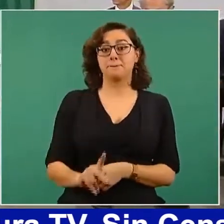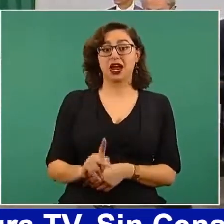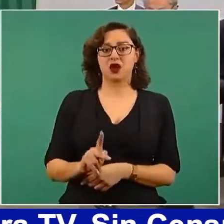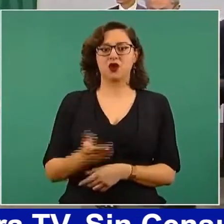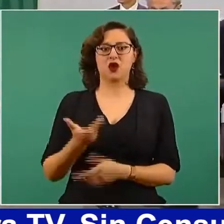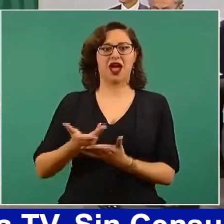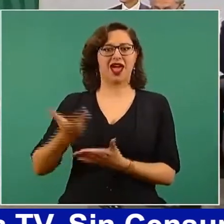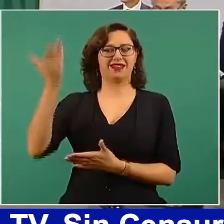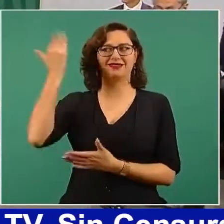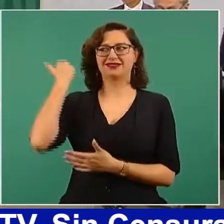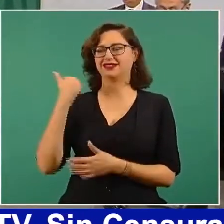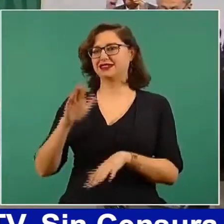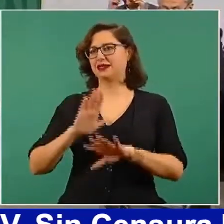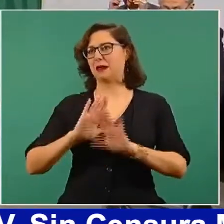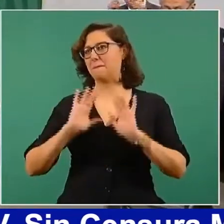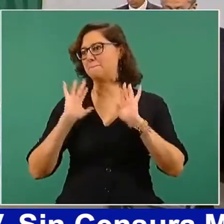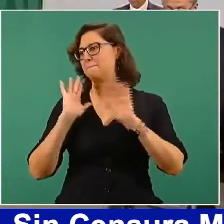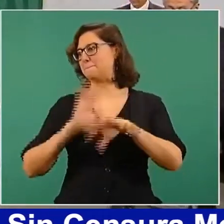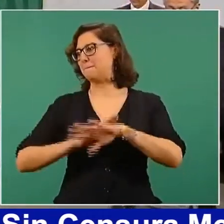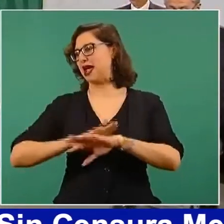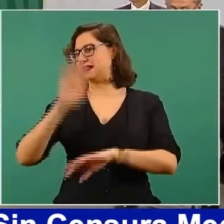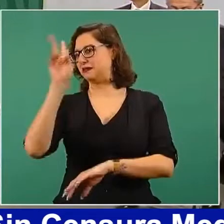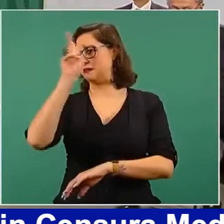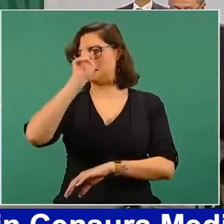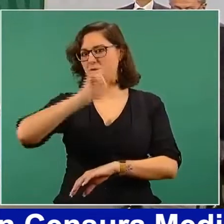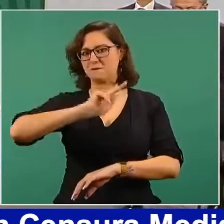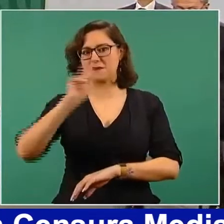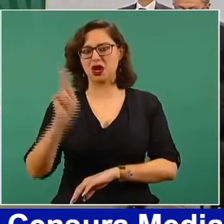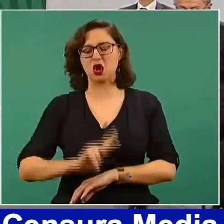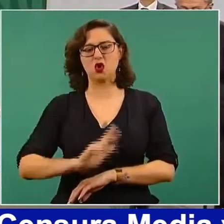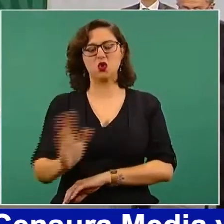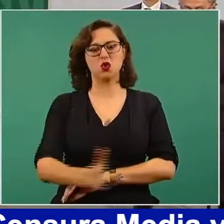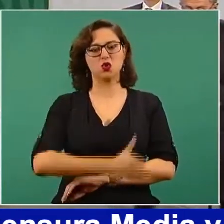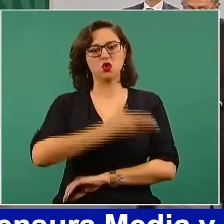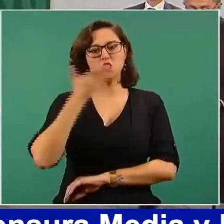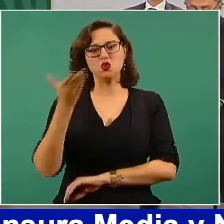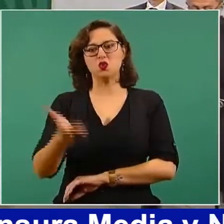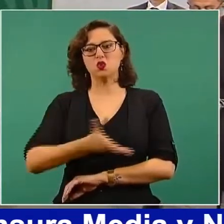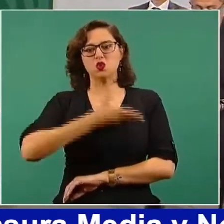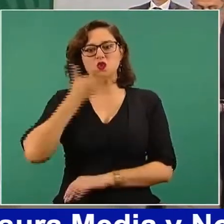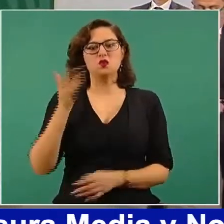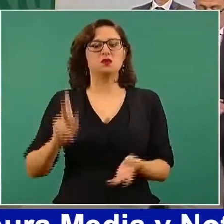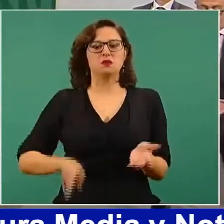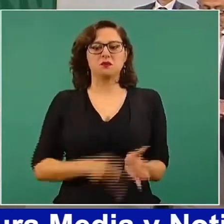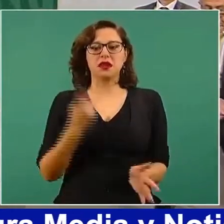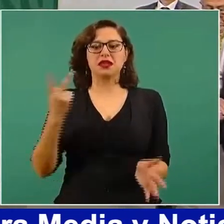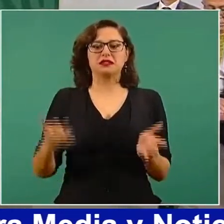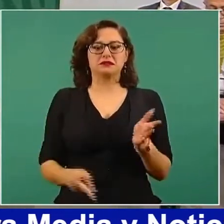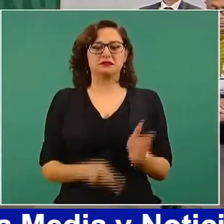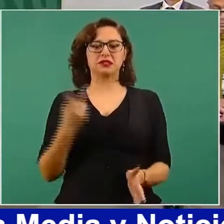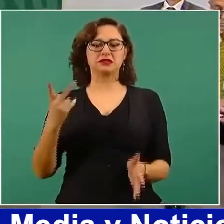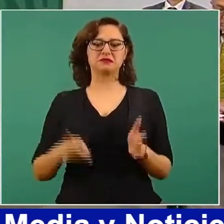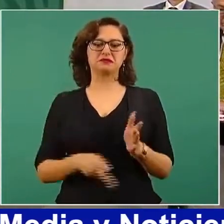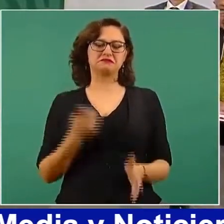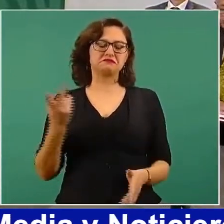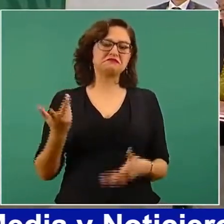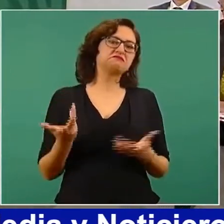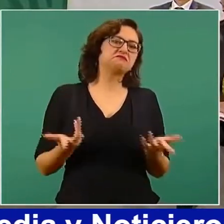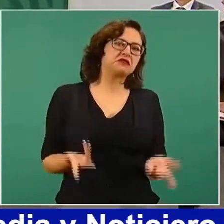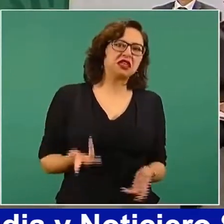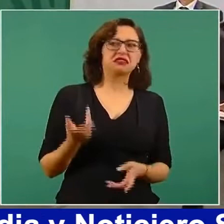cabo estos montajes en los medios de comunicación convencionales